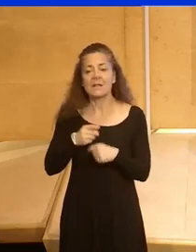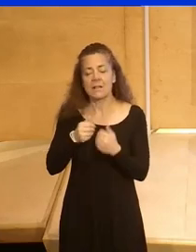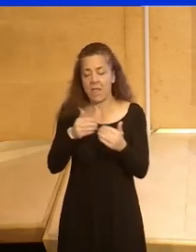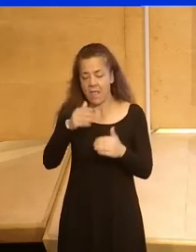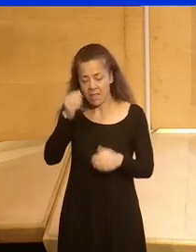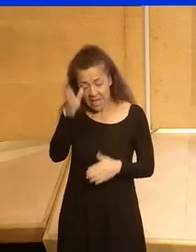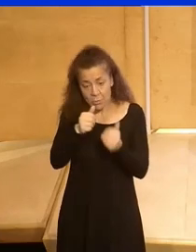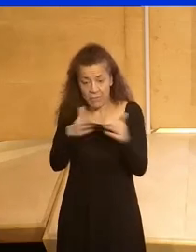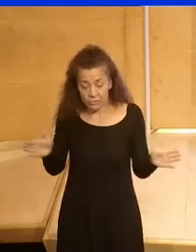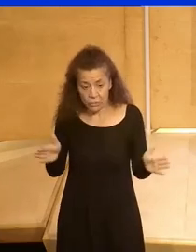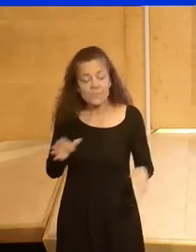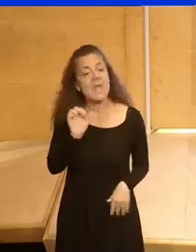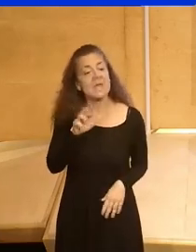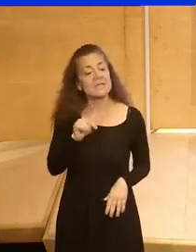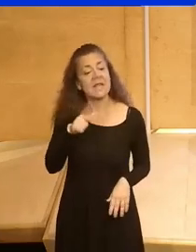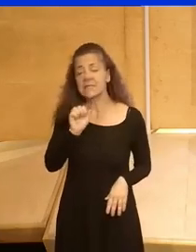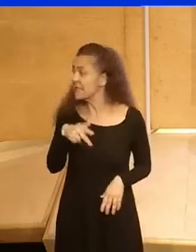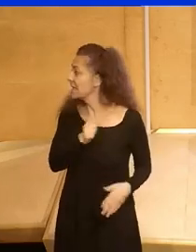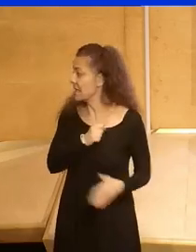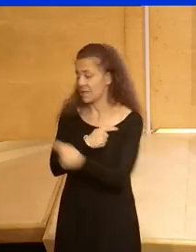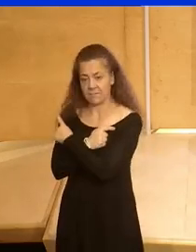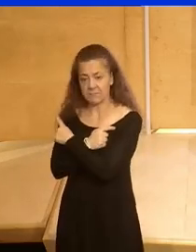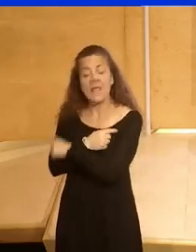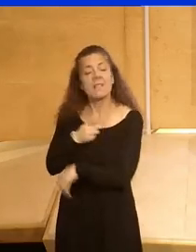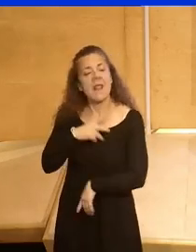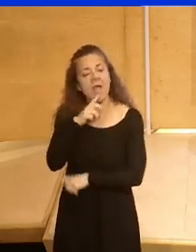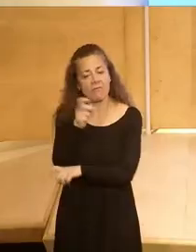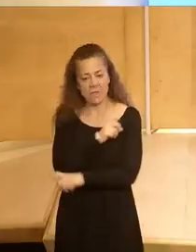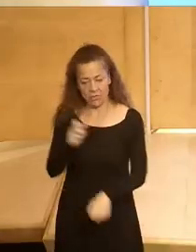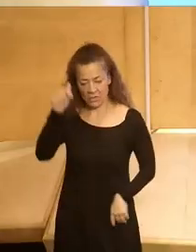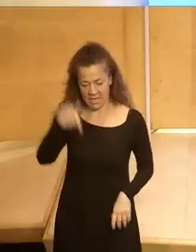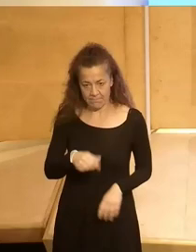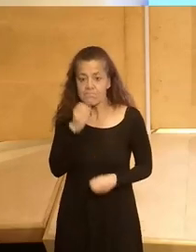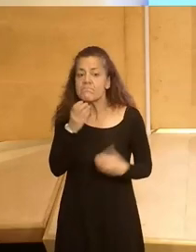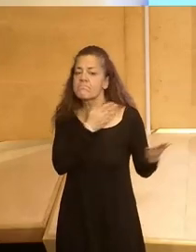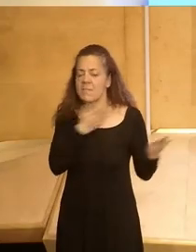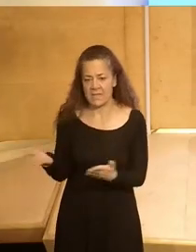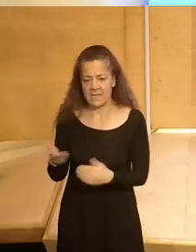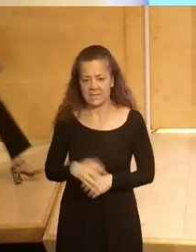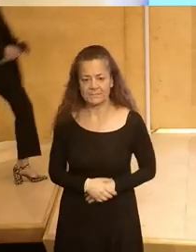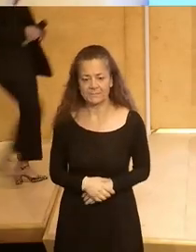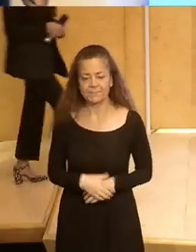a Elsa Arnaid, y a Sara Sánchez, que es project manager de la Fundación Bertelsmann. Bienvenidas y adelante.